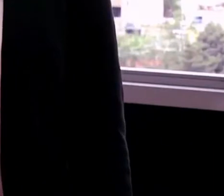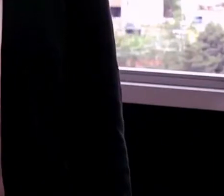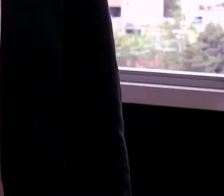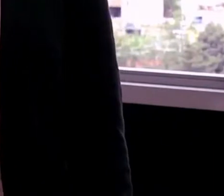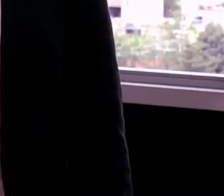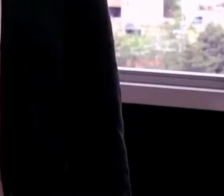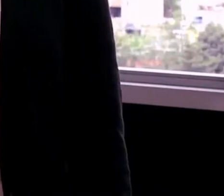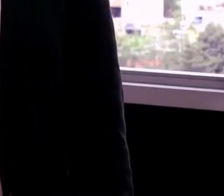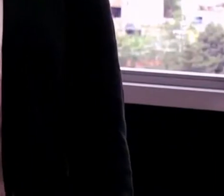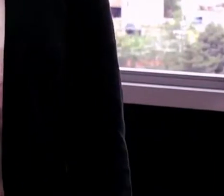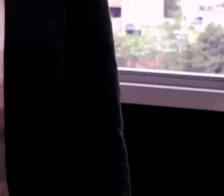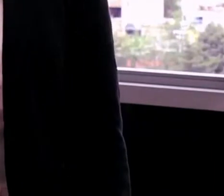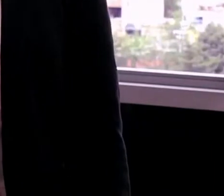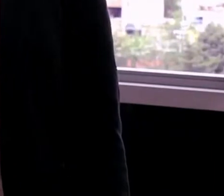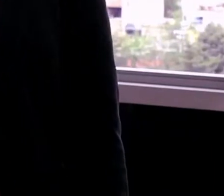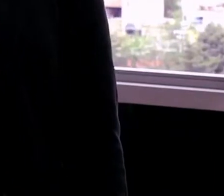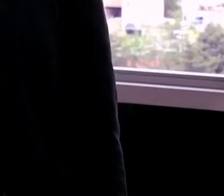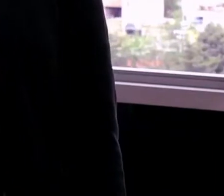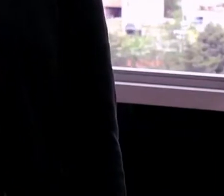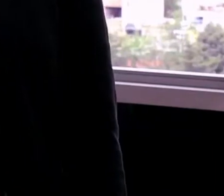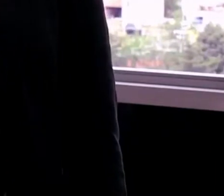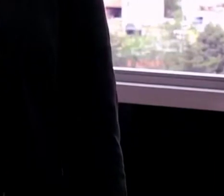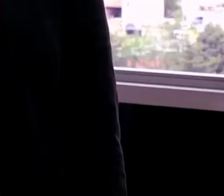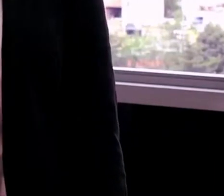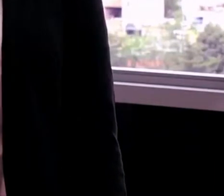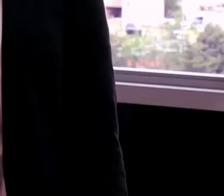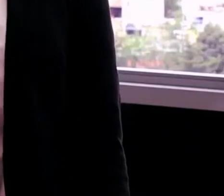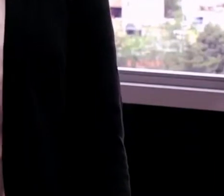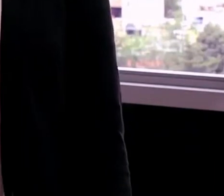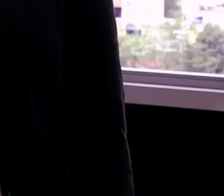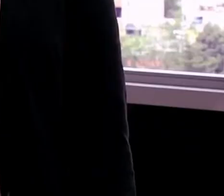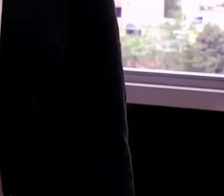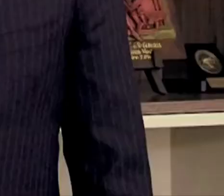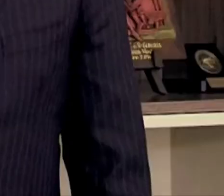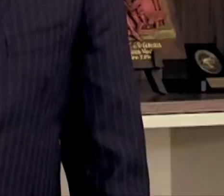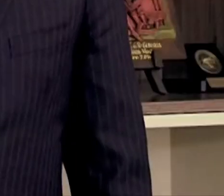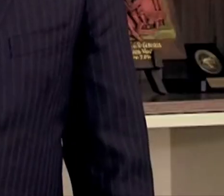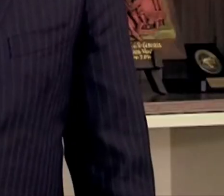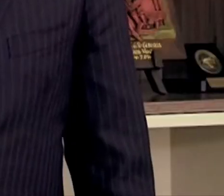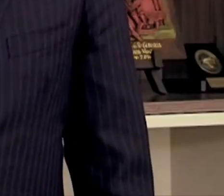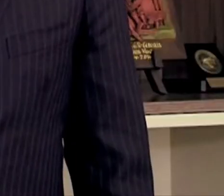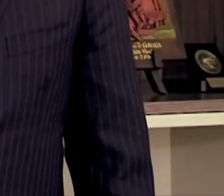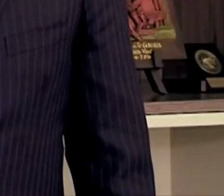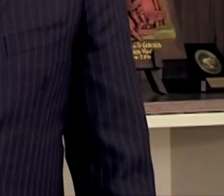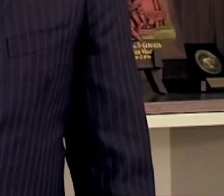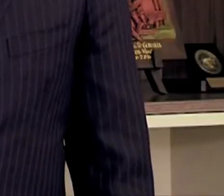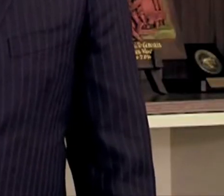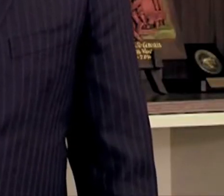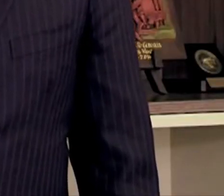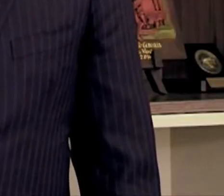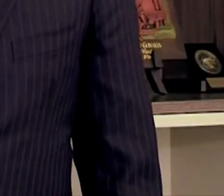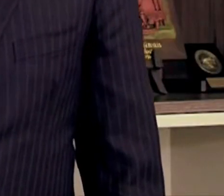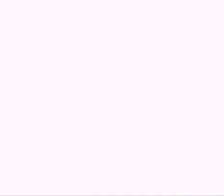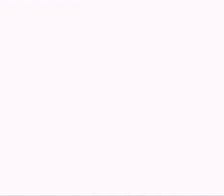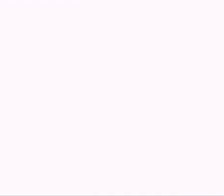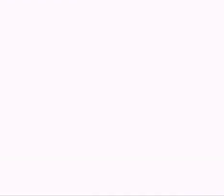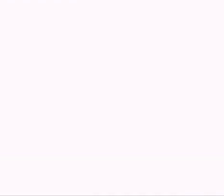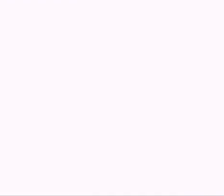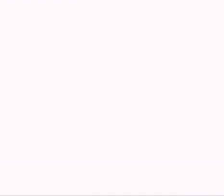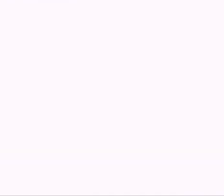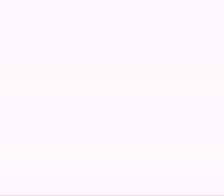Procesos fiscales siguen avanzando para hacer pagar a los responsables. Cuidar lo nuestro tiene sentido.